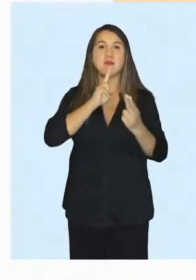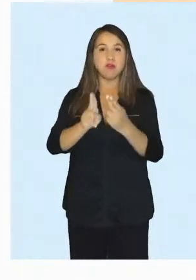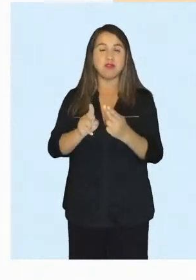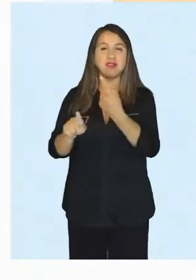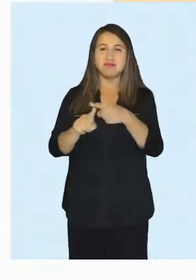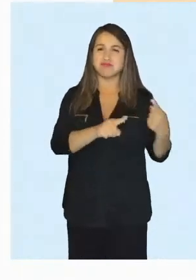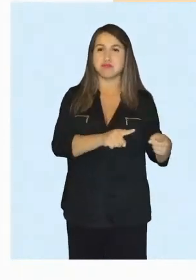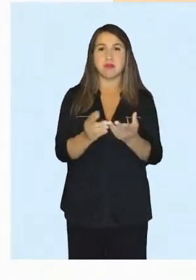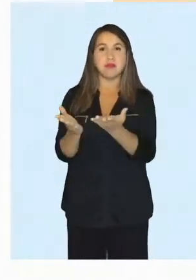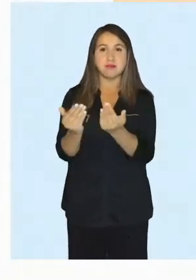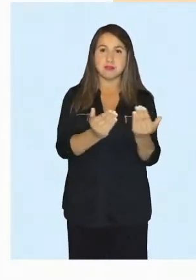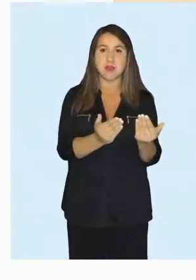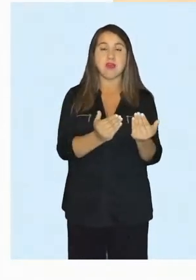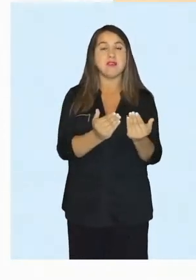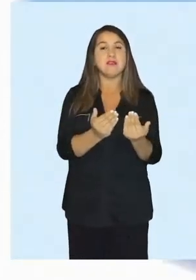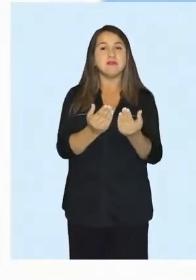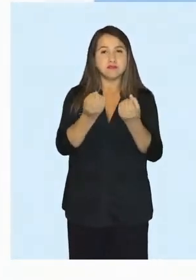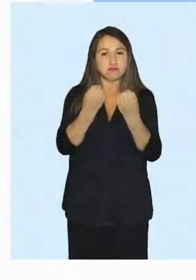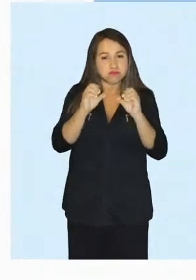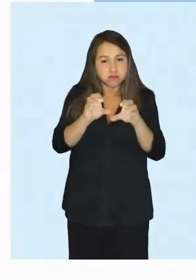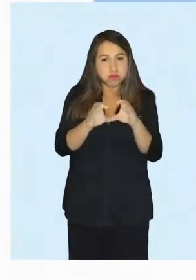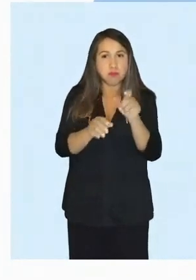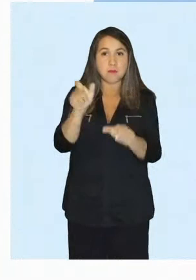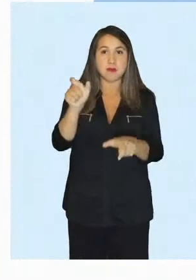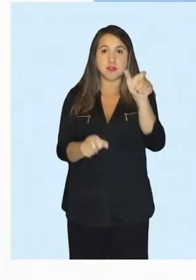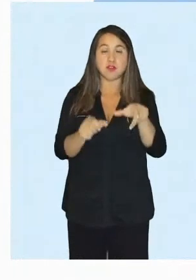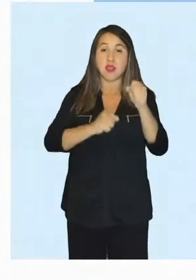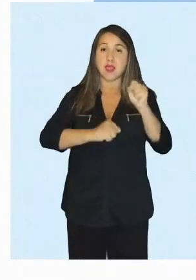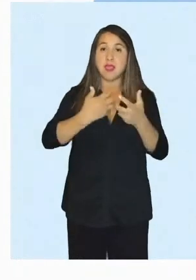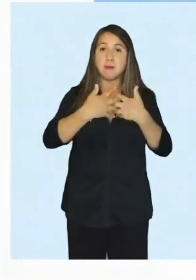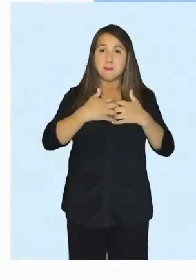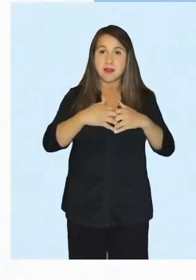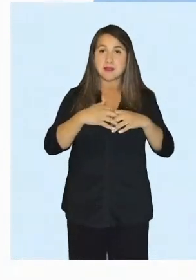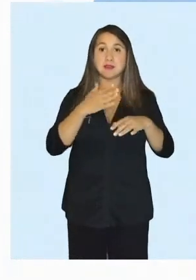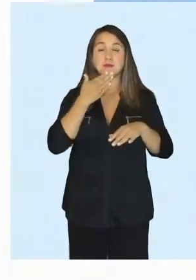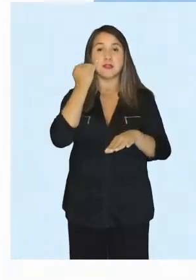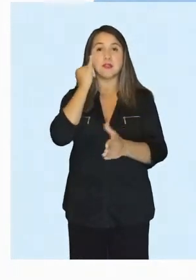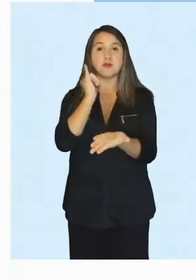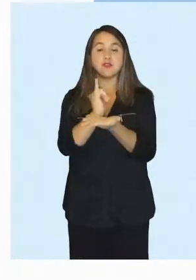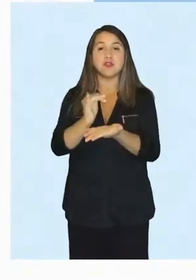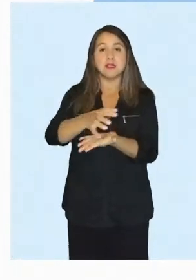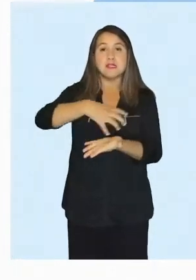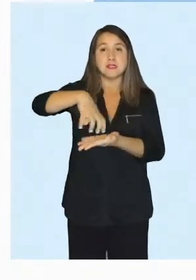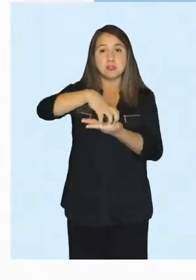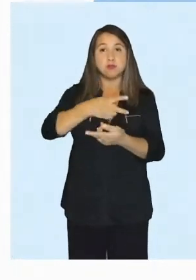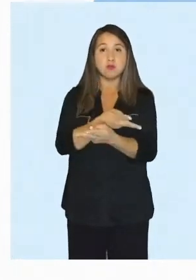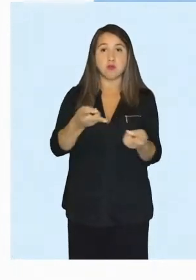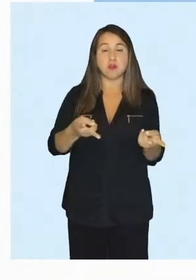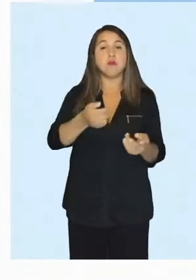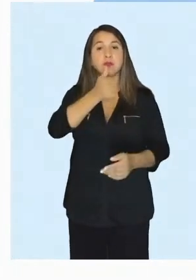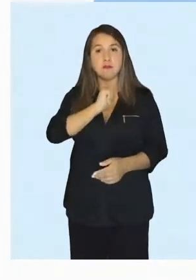responder a las diversas necesidades formativas de personas, empresas e instituciones del sector público,